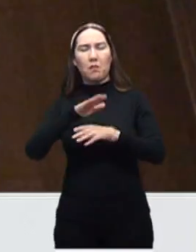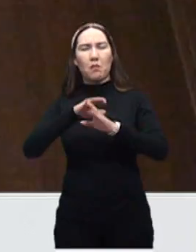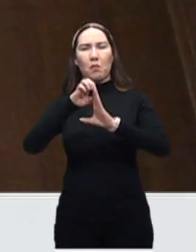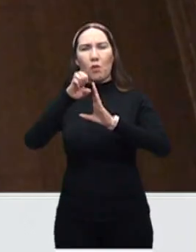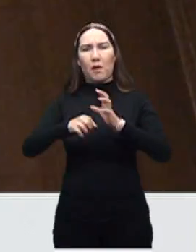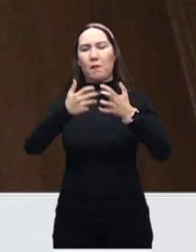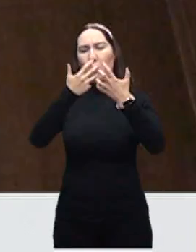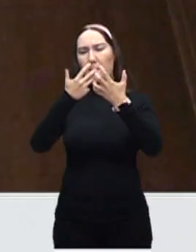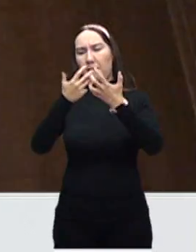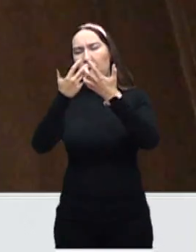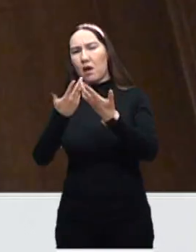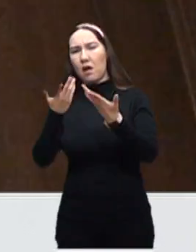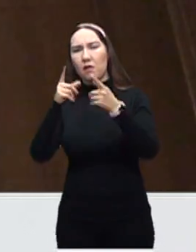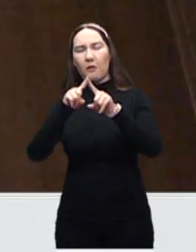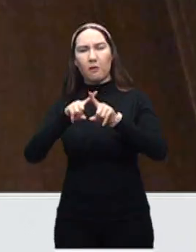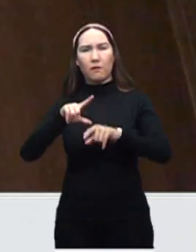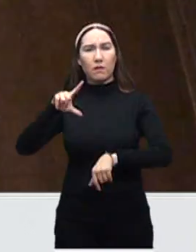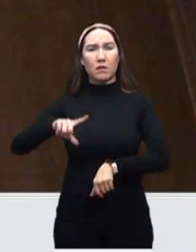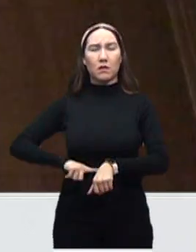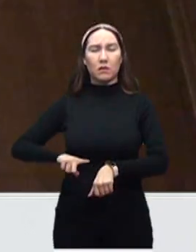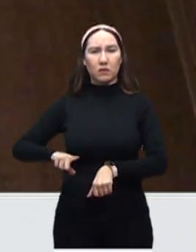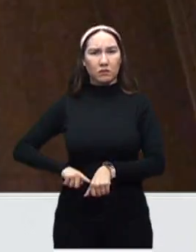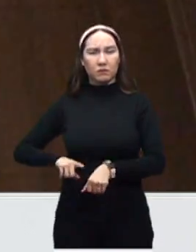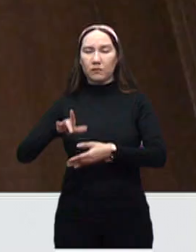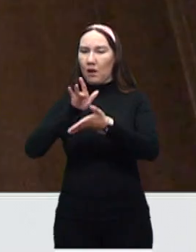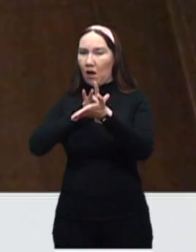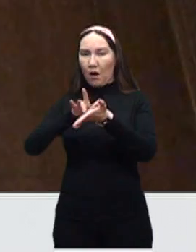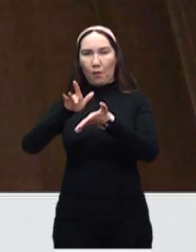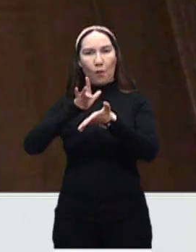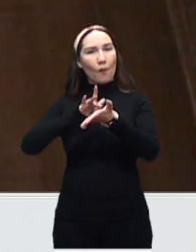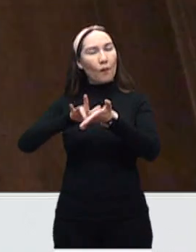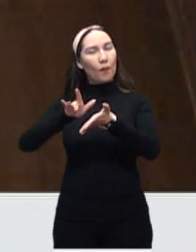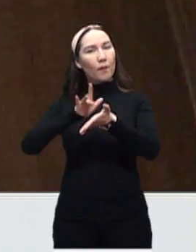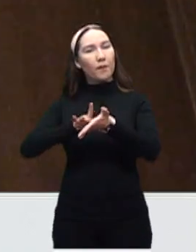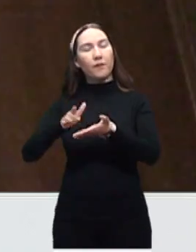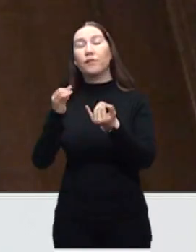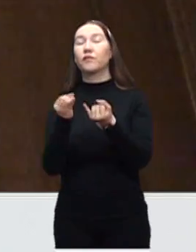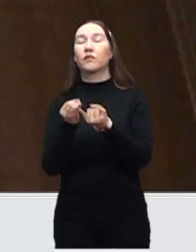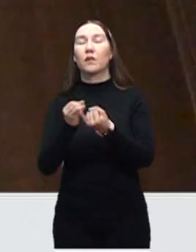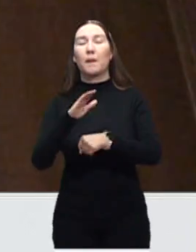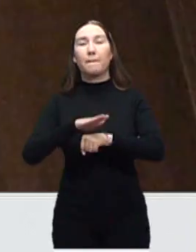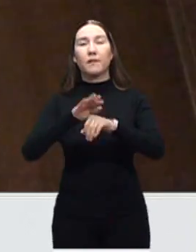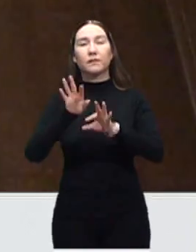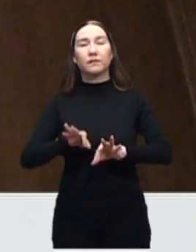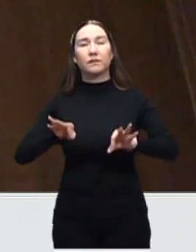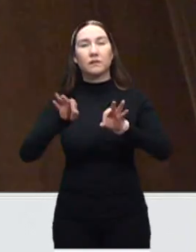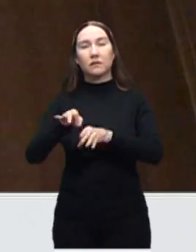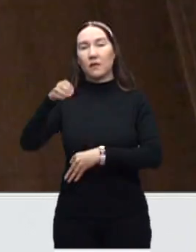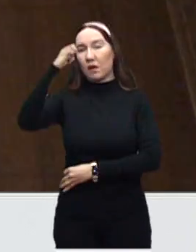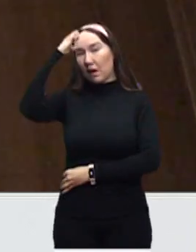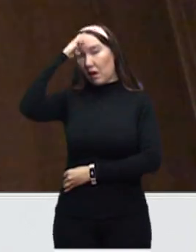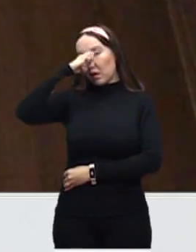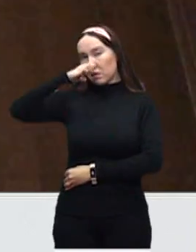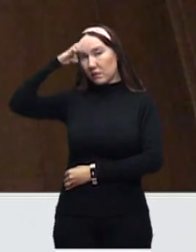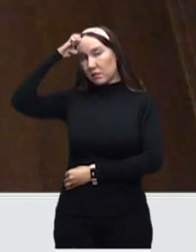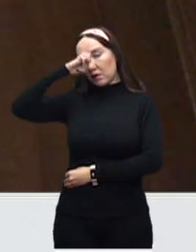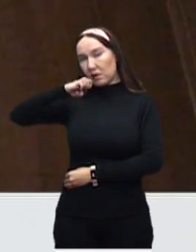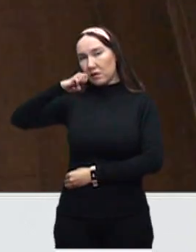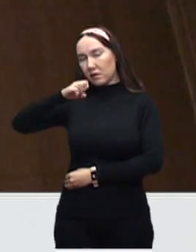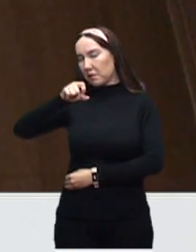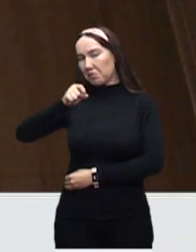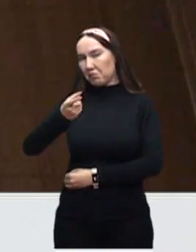oficina de gobierno, pero también recibirán algo que es muy importante y es la experiencia de haber estado trabajando en estos